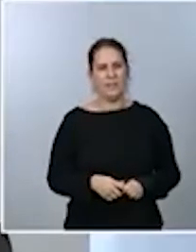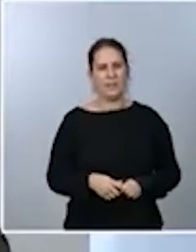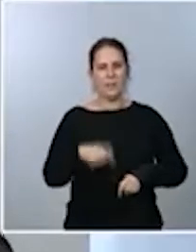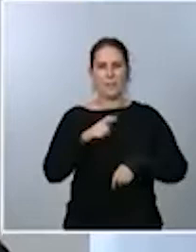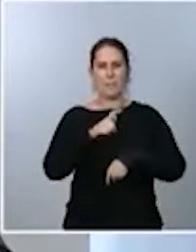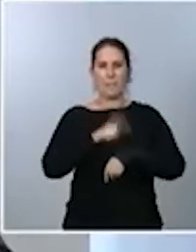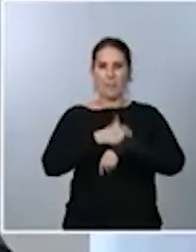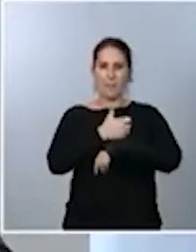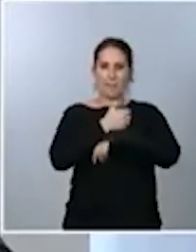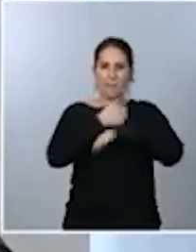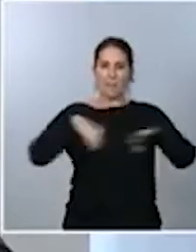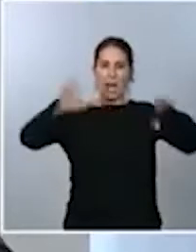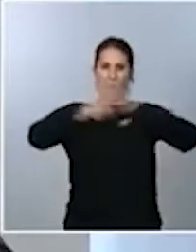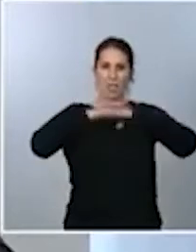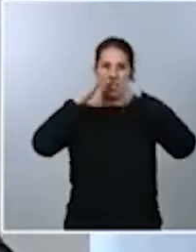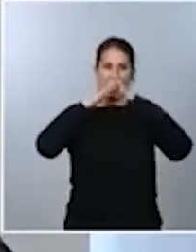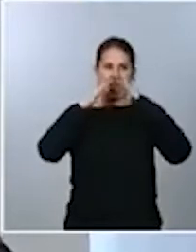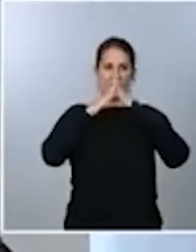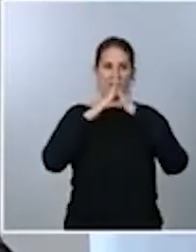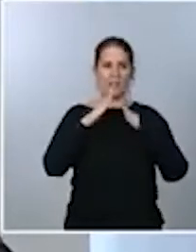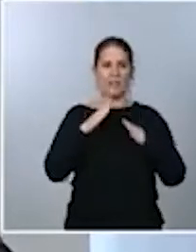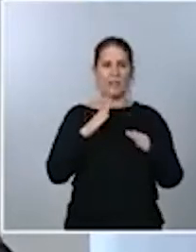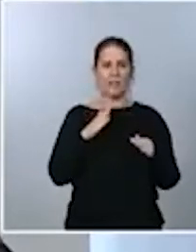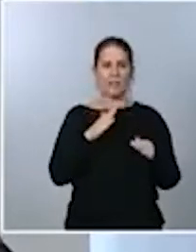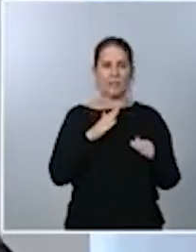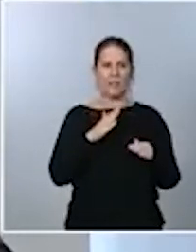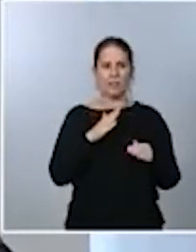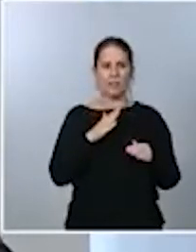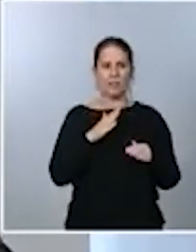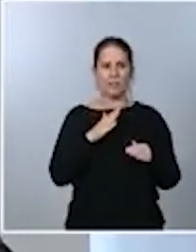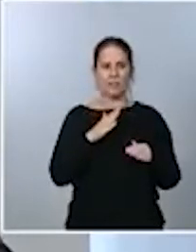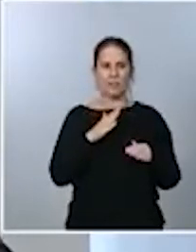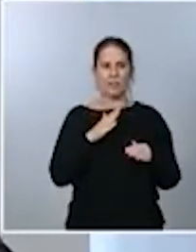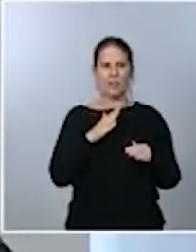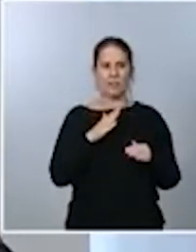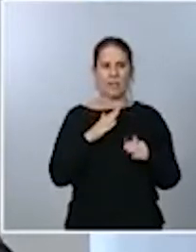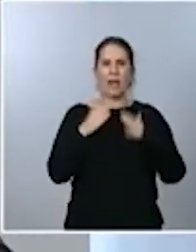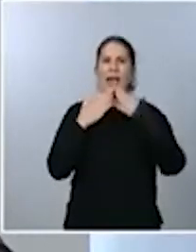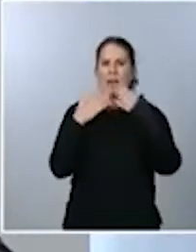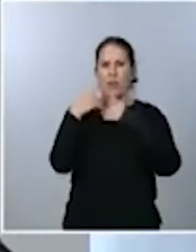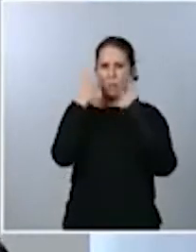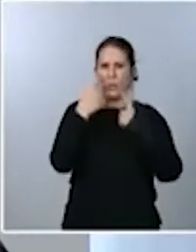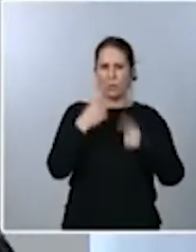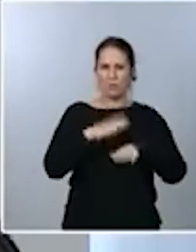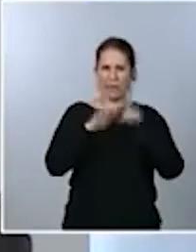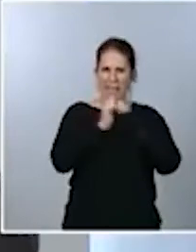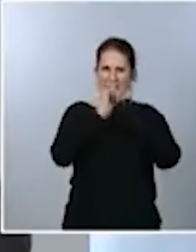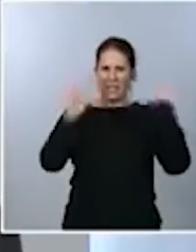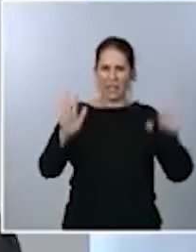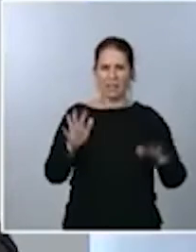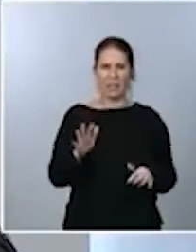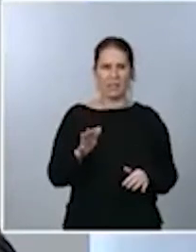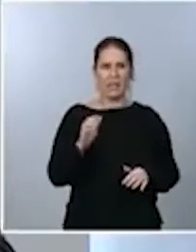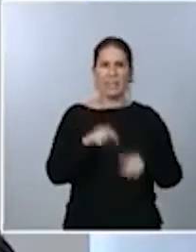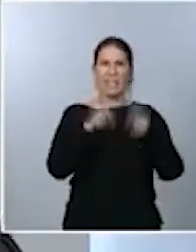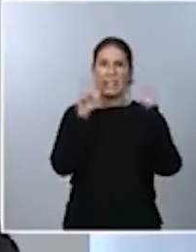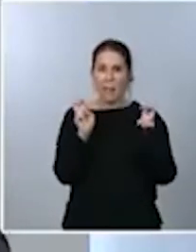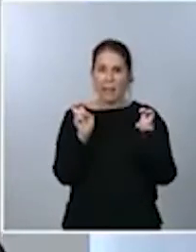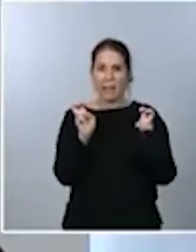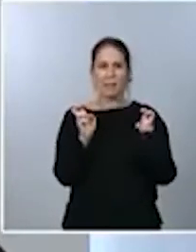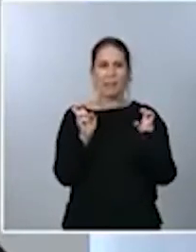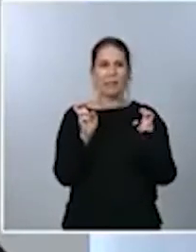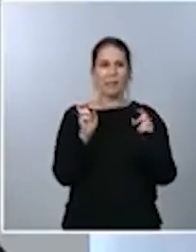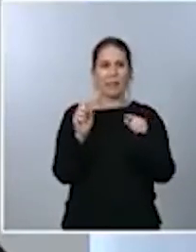referido a lo que se pregunta, pero agradezco sus preguntas para clarificar. Es decir, es una cuestión que está en el debate